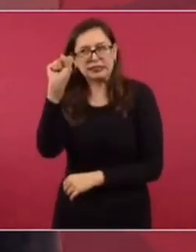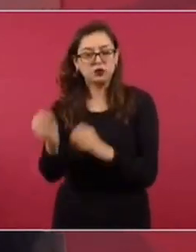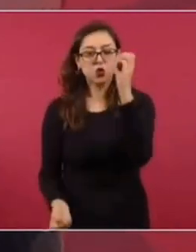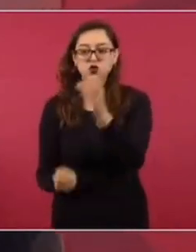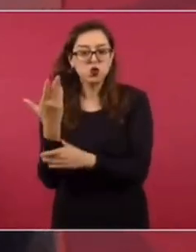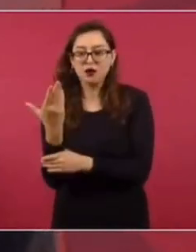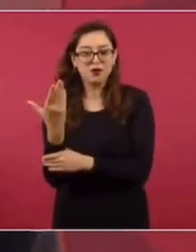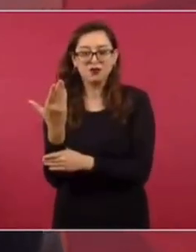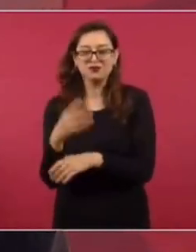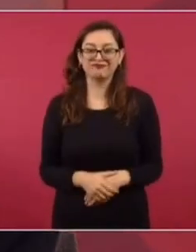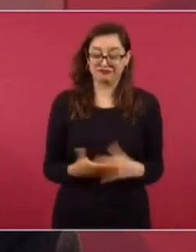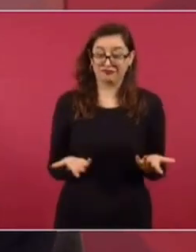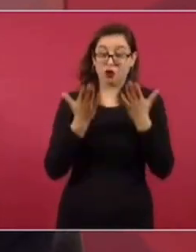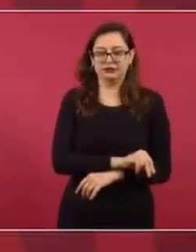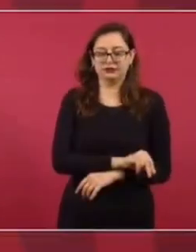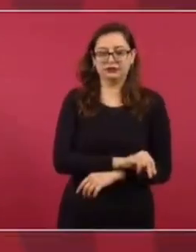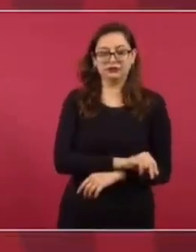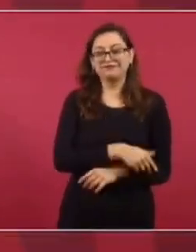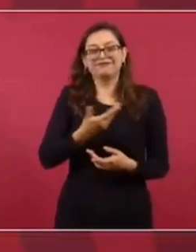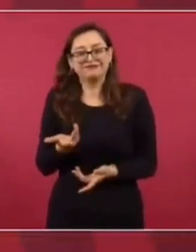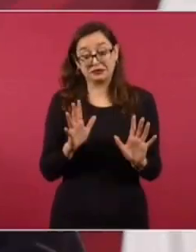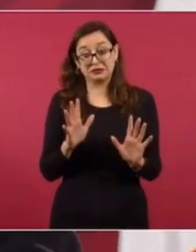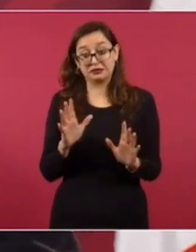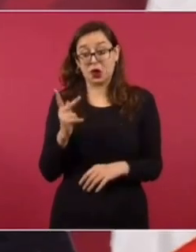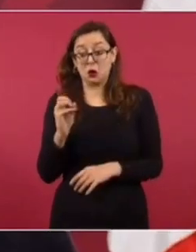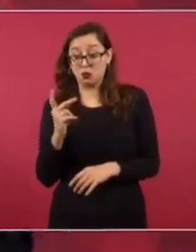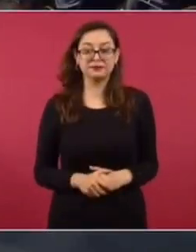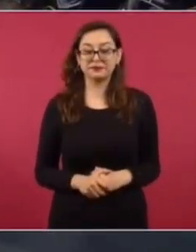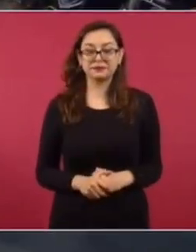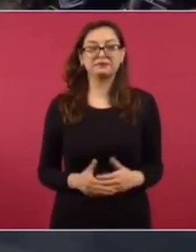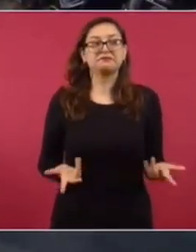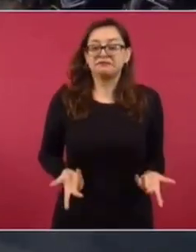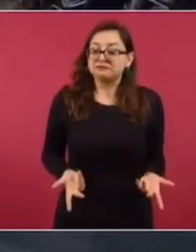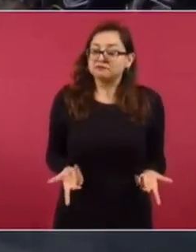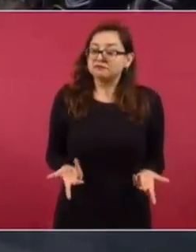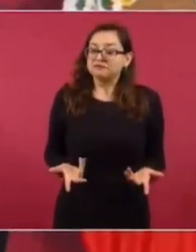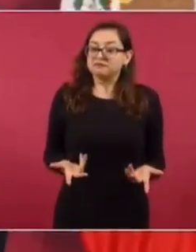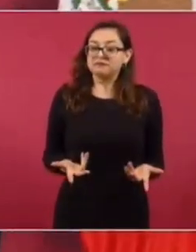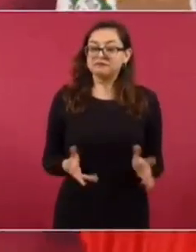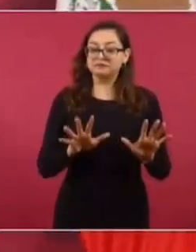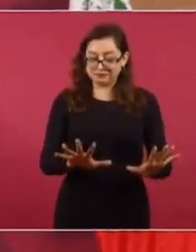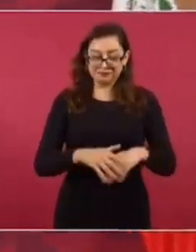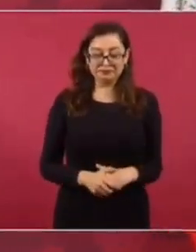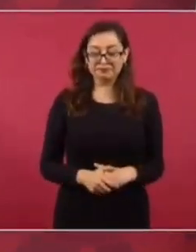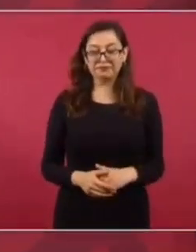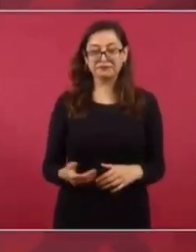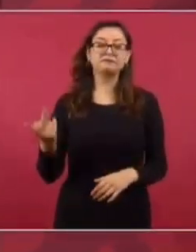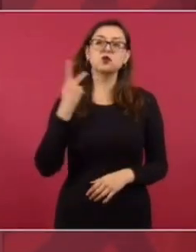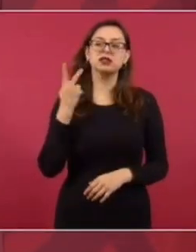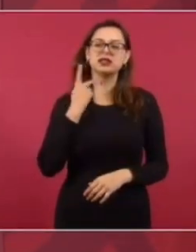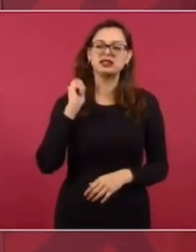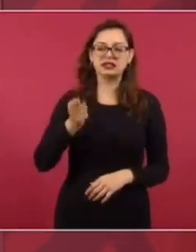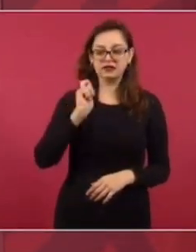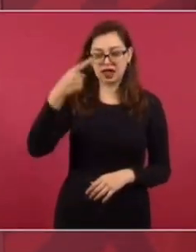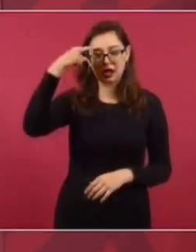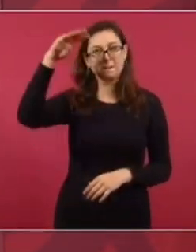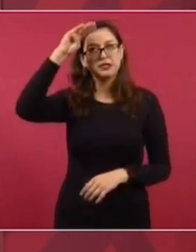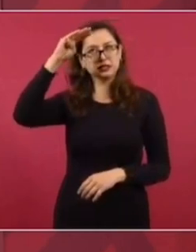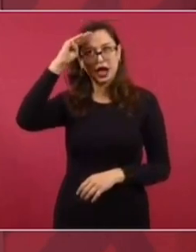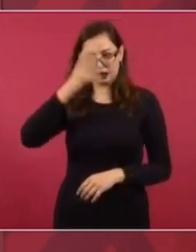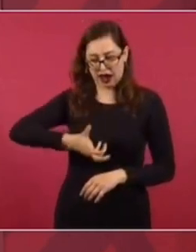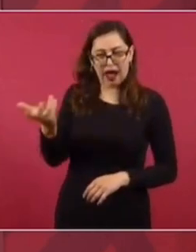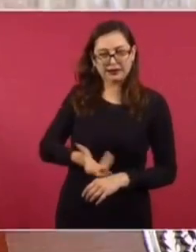Porque no es, desde luego, neoliberalismo. Tampoco es populismo. La política, entre otras cosas, es pensamiento y acción.